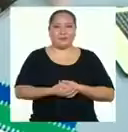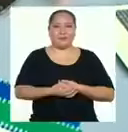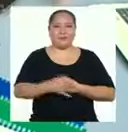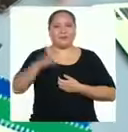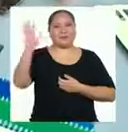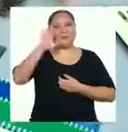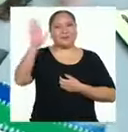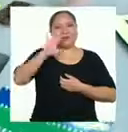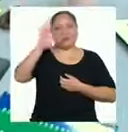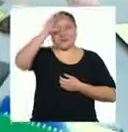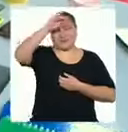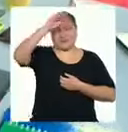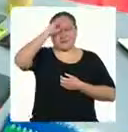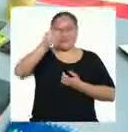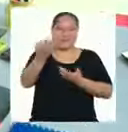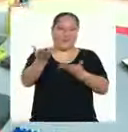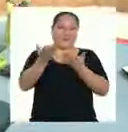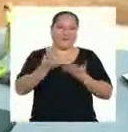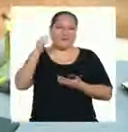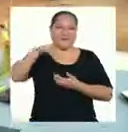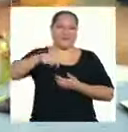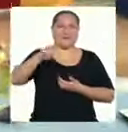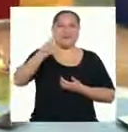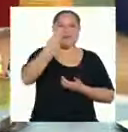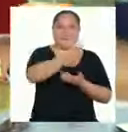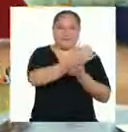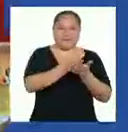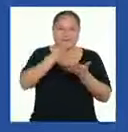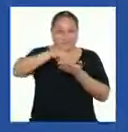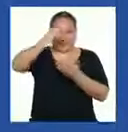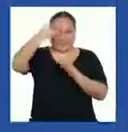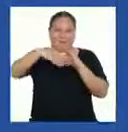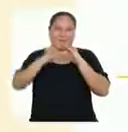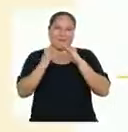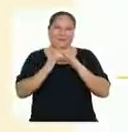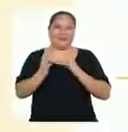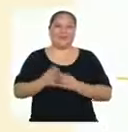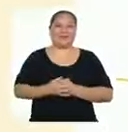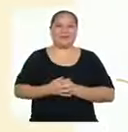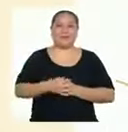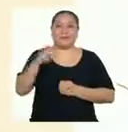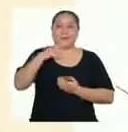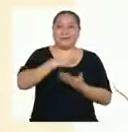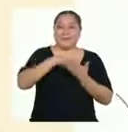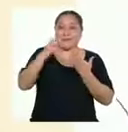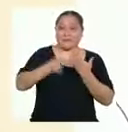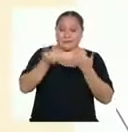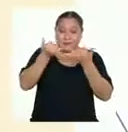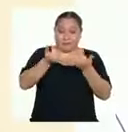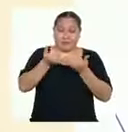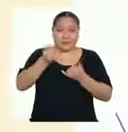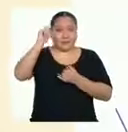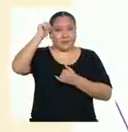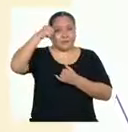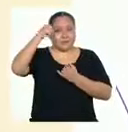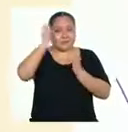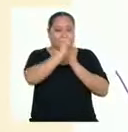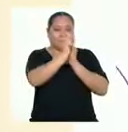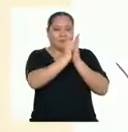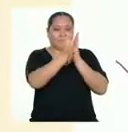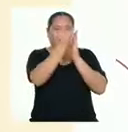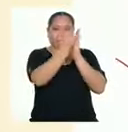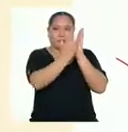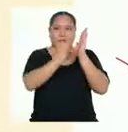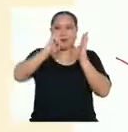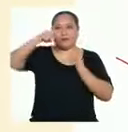Hola chicas y chicos. Les doy la bienvenida a este segundo bloque de Aprendo en Casa. En el programa de hoy recordamos el texto instructivo,